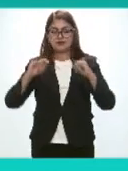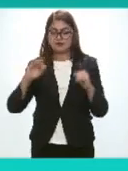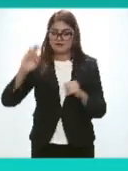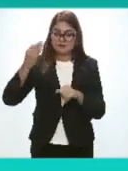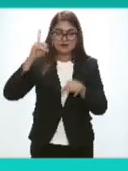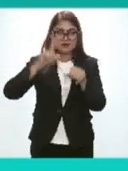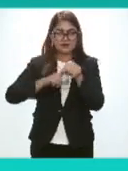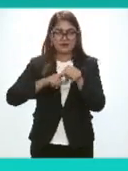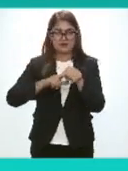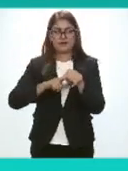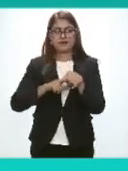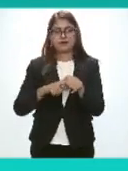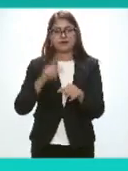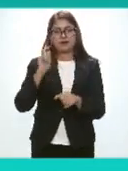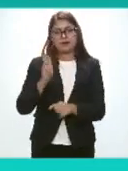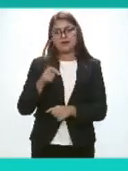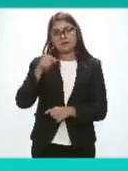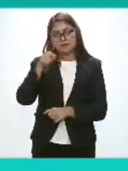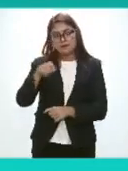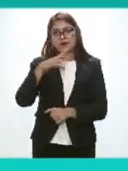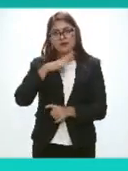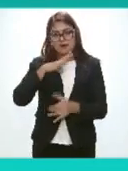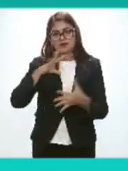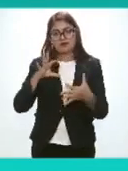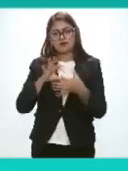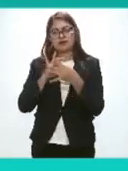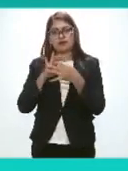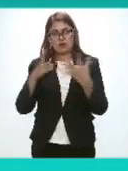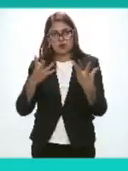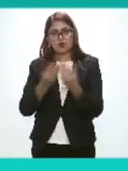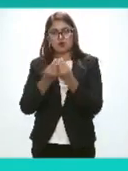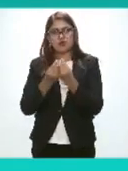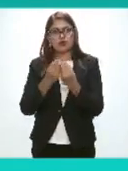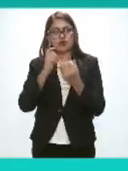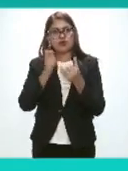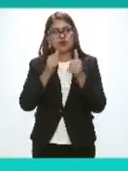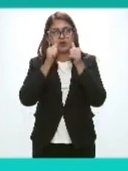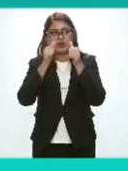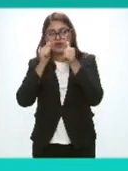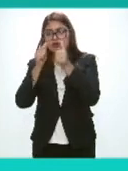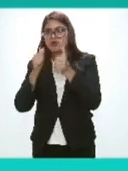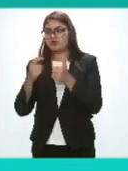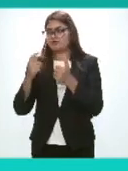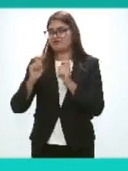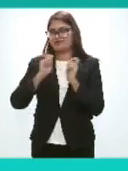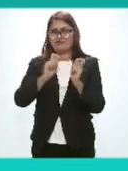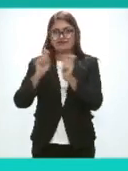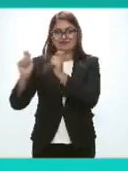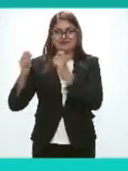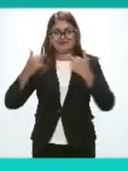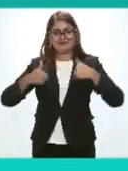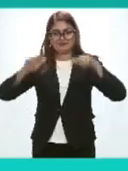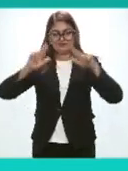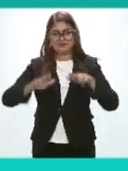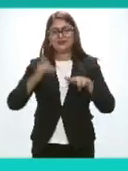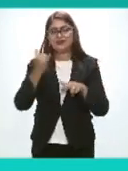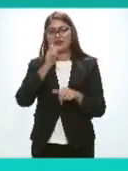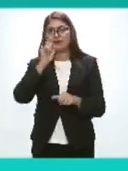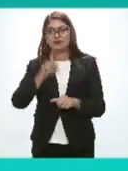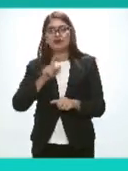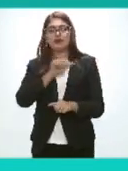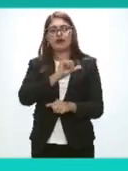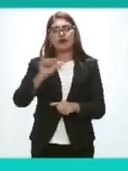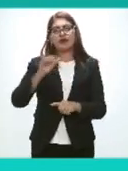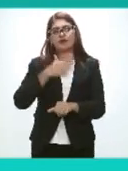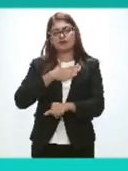federales Que también nos acompañan con sus respectivas representaciones Y a mis colegas de los